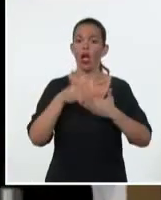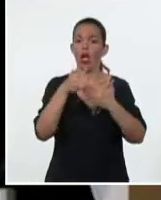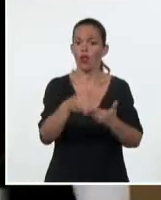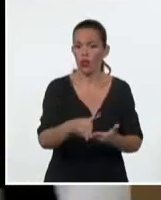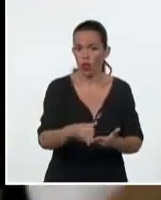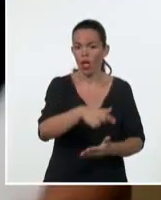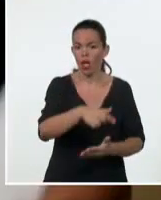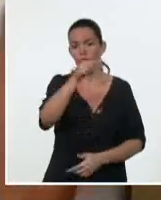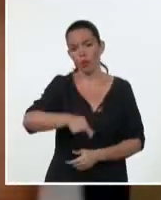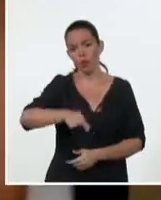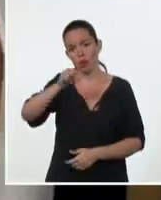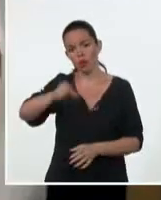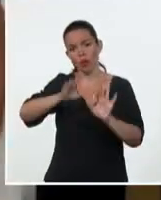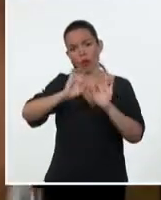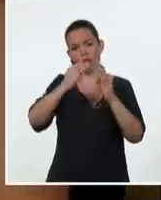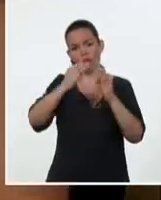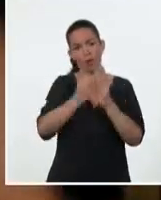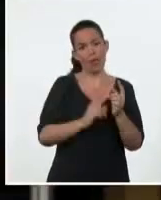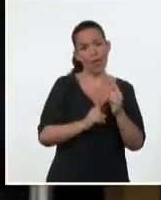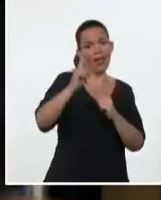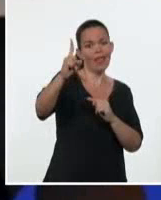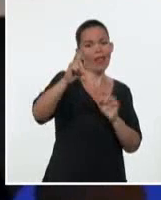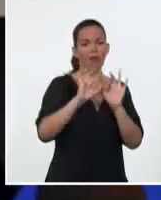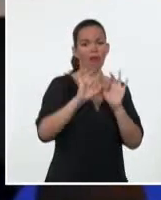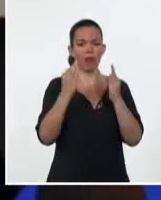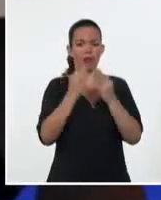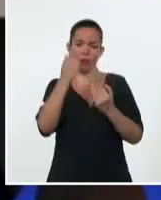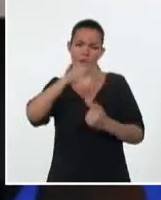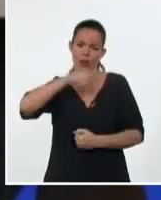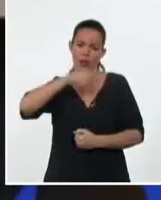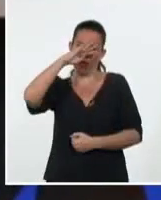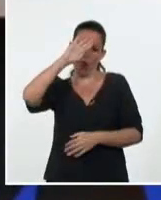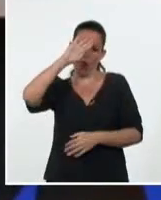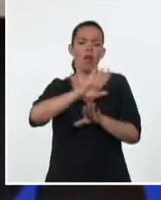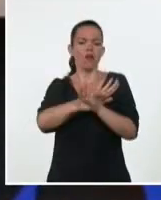de remesas como a los remitentes de estas al poder acceder para su tramitación.